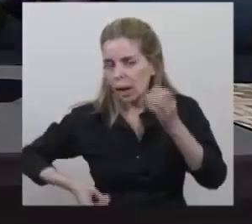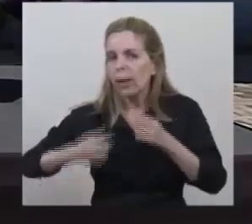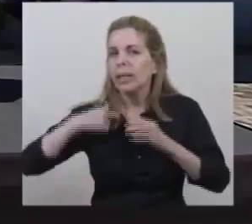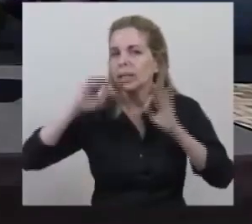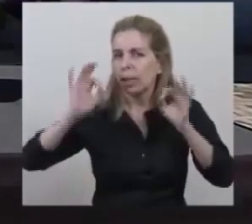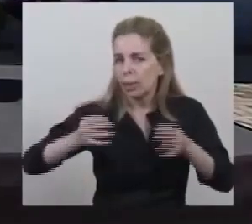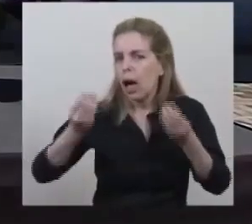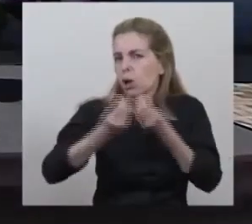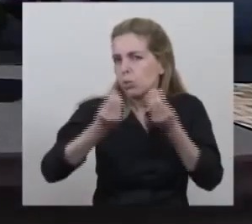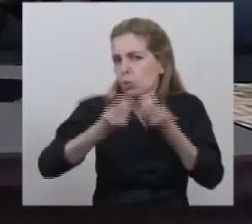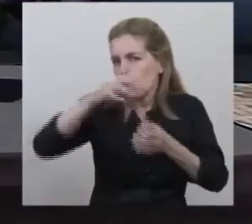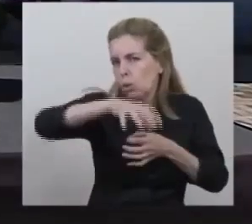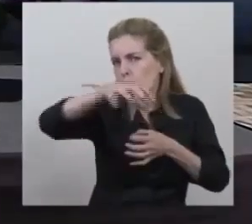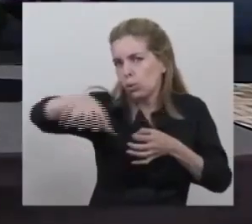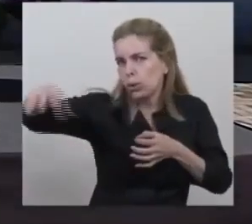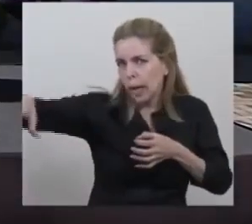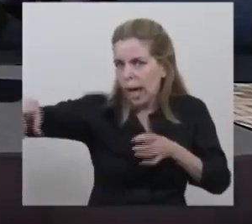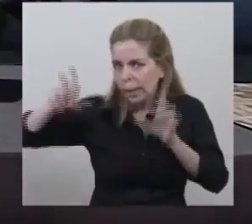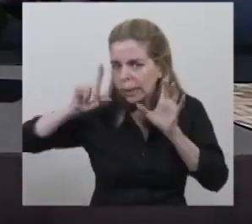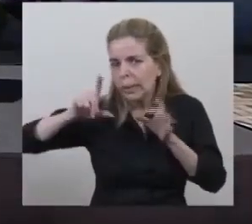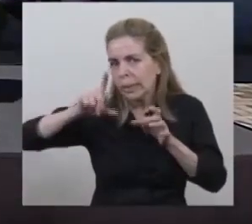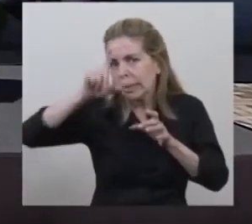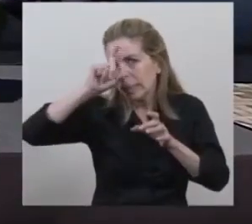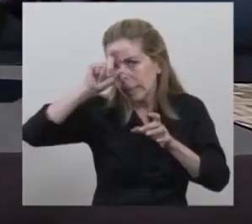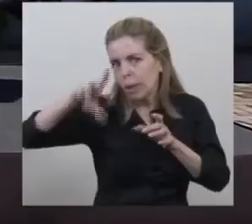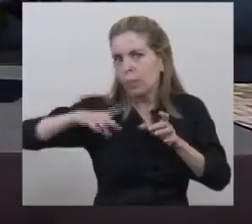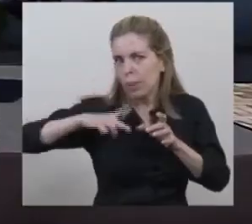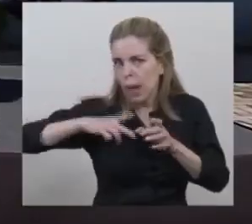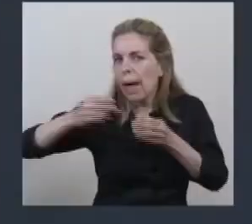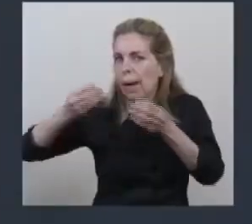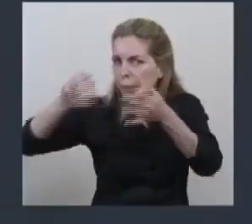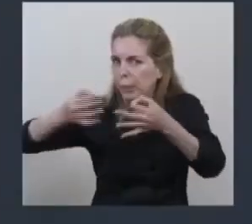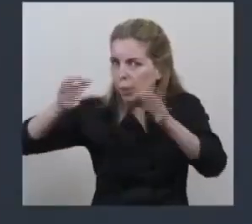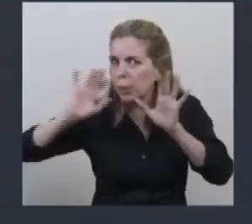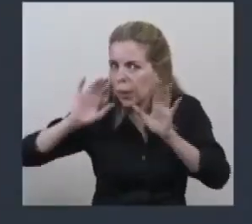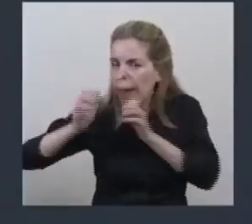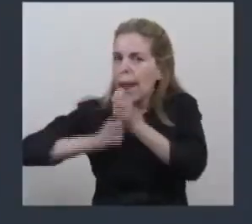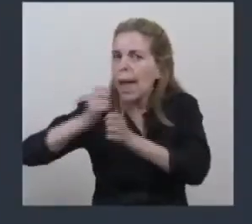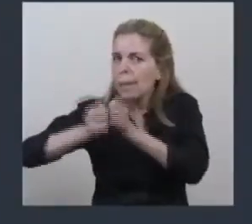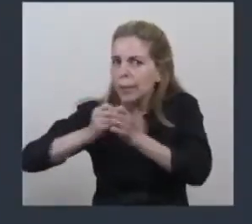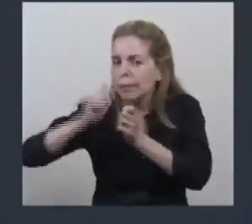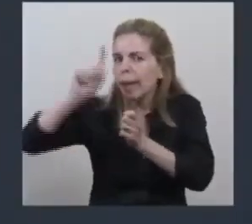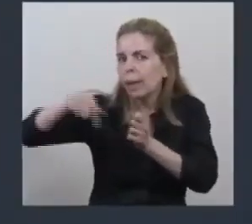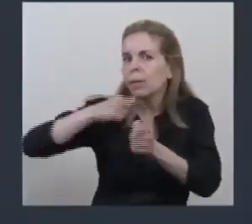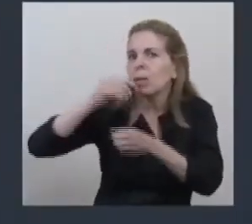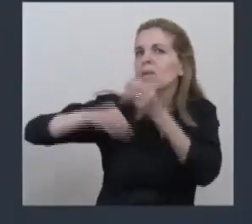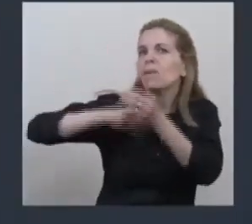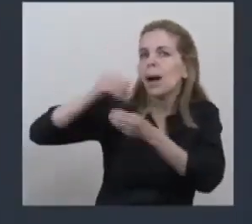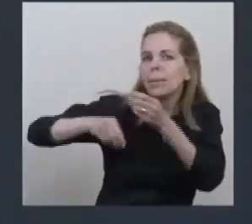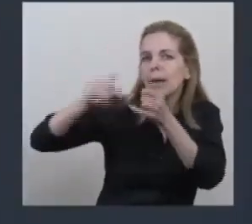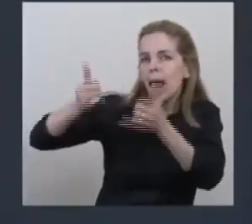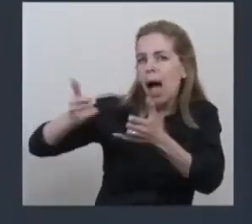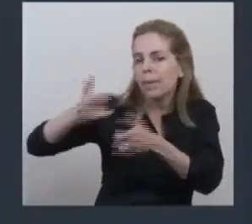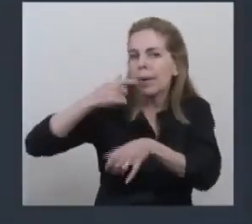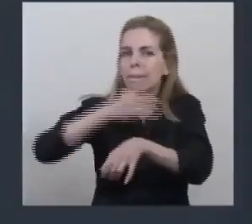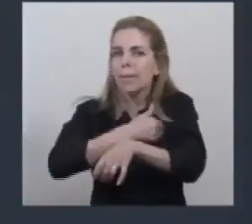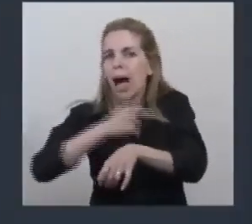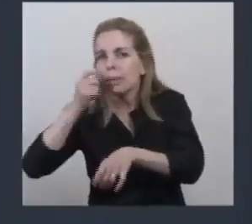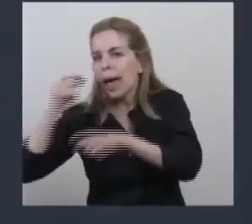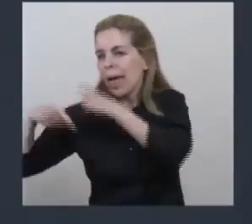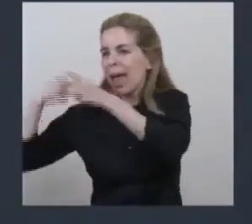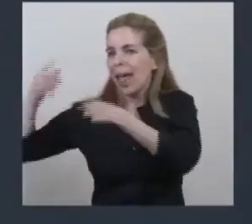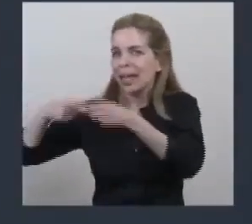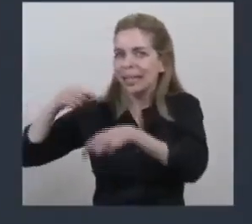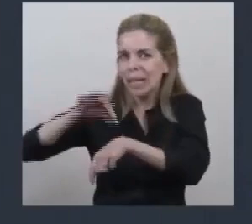muchísimas que son de excelencia, donde los empresarios vienen de la familia médica, donde se esfuerzan, donde lo